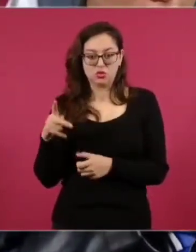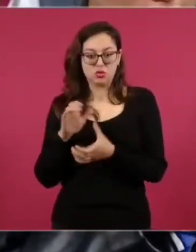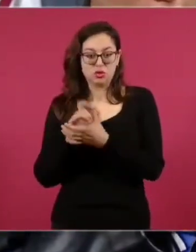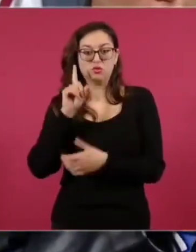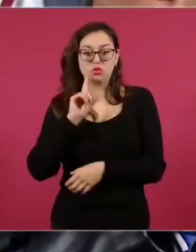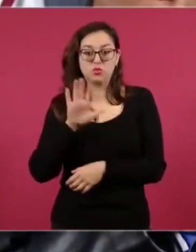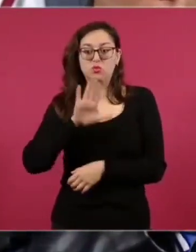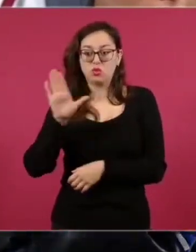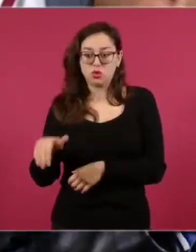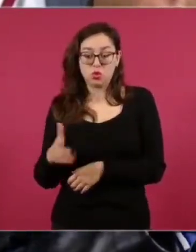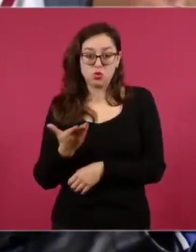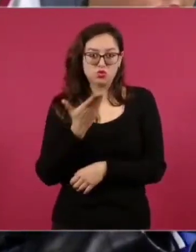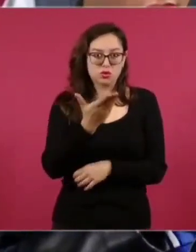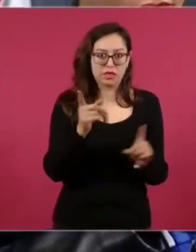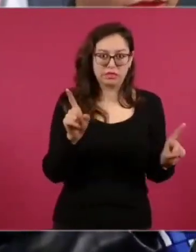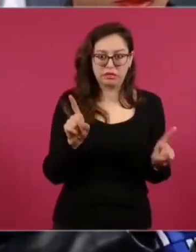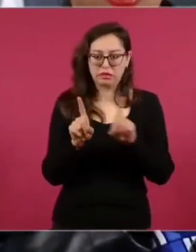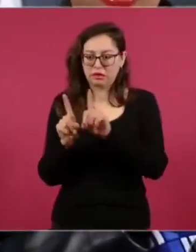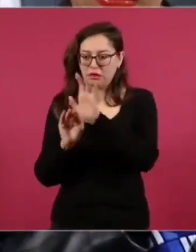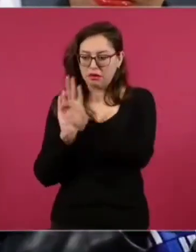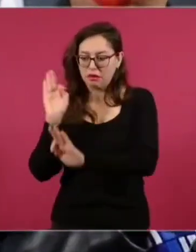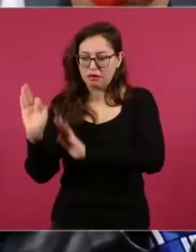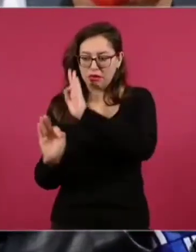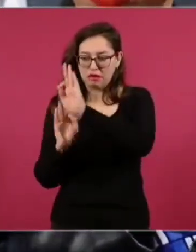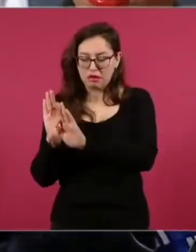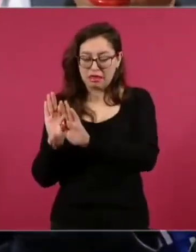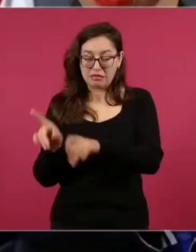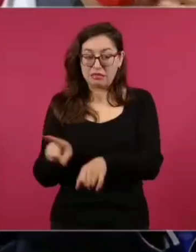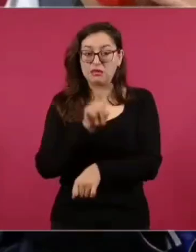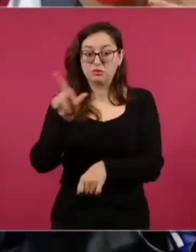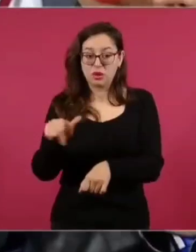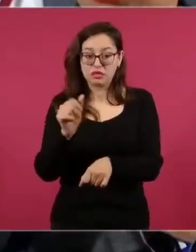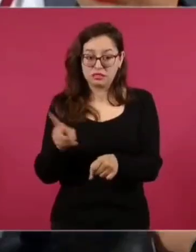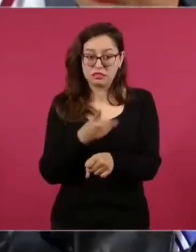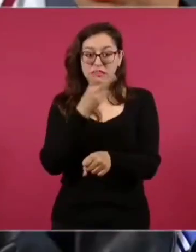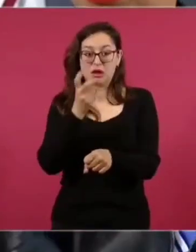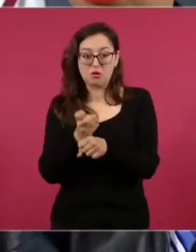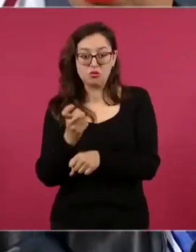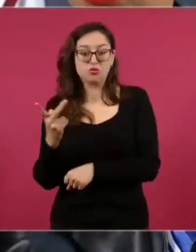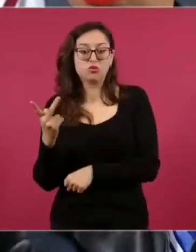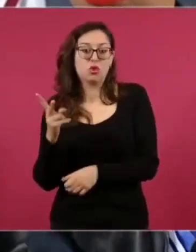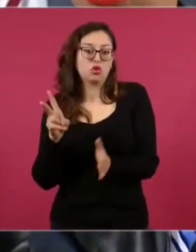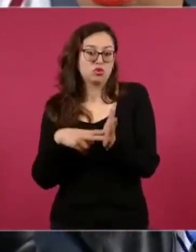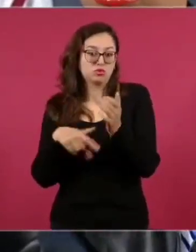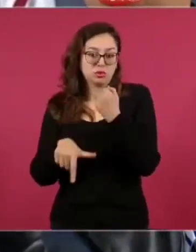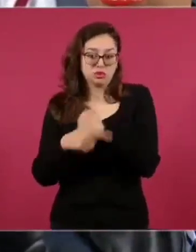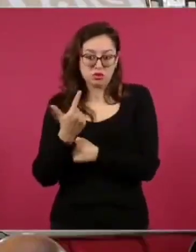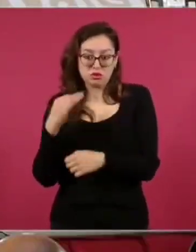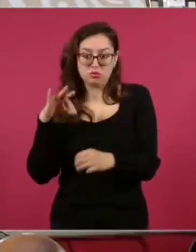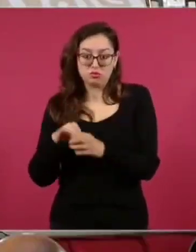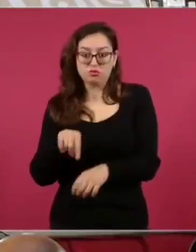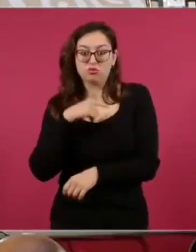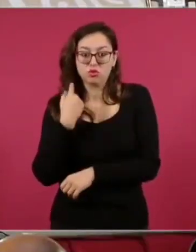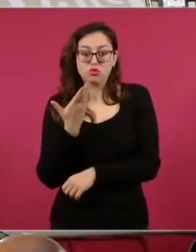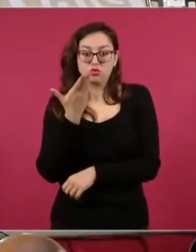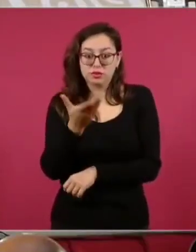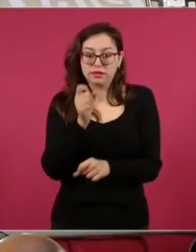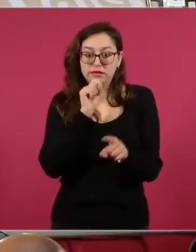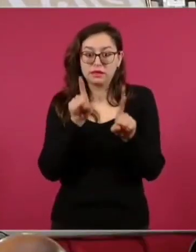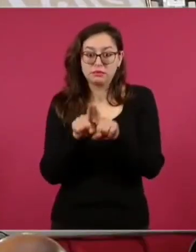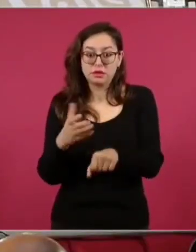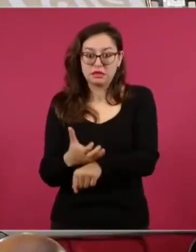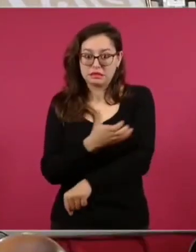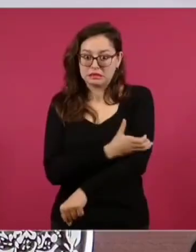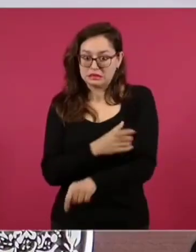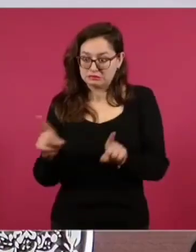en una primera etapa de su vida? Y en la segunda etapa usted lo acompañó ya en los temas políticos como el 2012 con la derrota. Pues yo creo que él te la